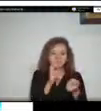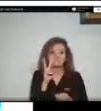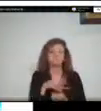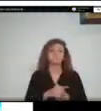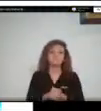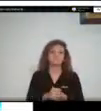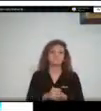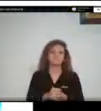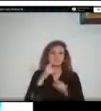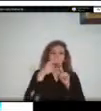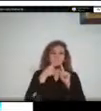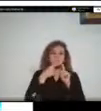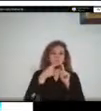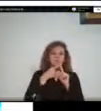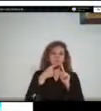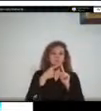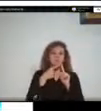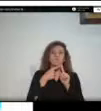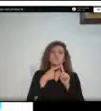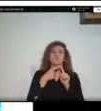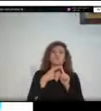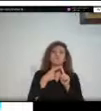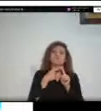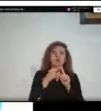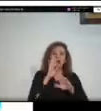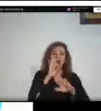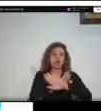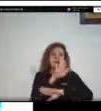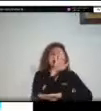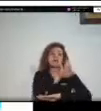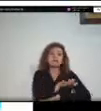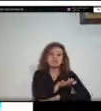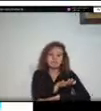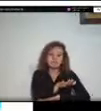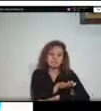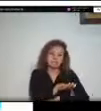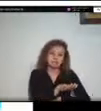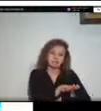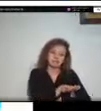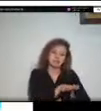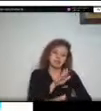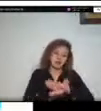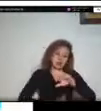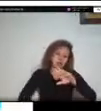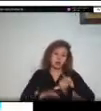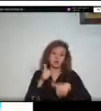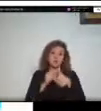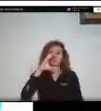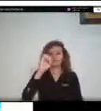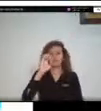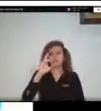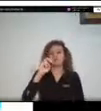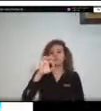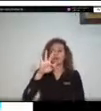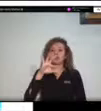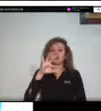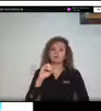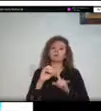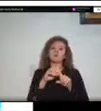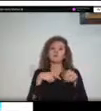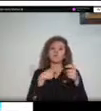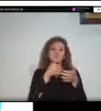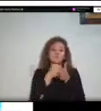los factores que inciden en la estabilidad del cauce es el aporte de sedimentos entonces hemos procurado a través de estas medidas no